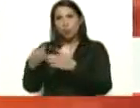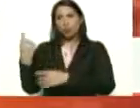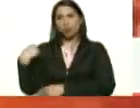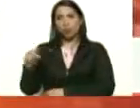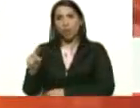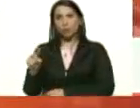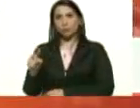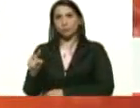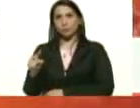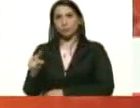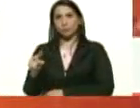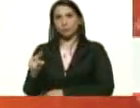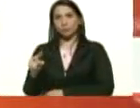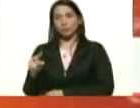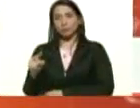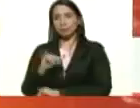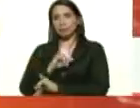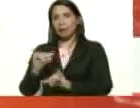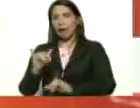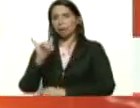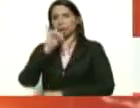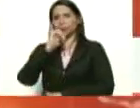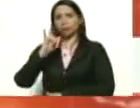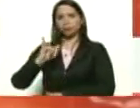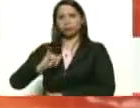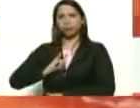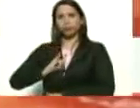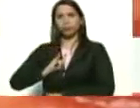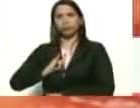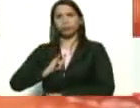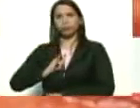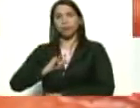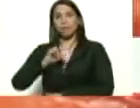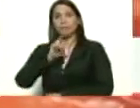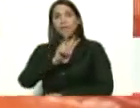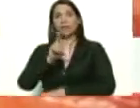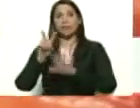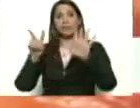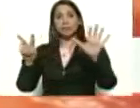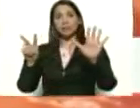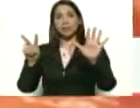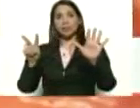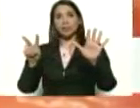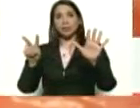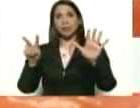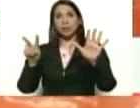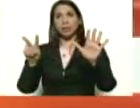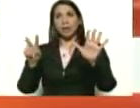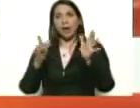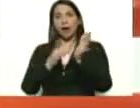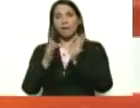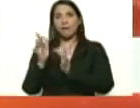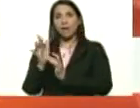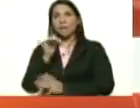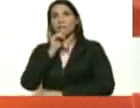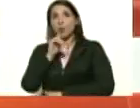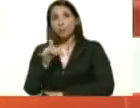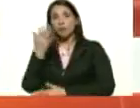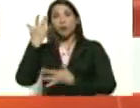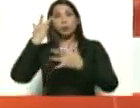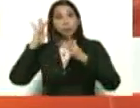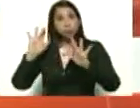y bueno, ahí nos anunciaron que el 27 de abril es la información que manejan en